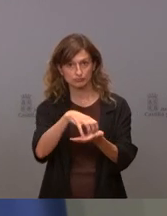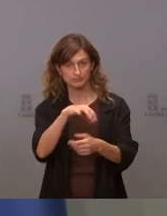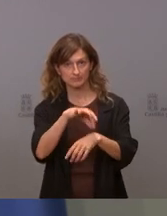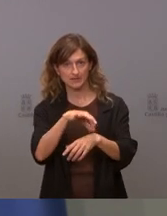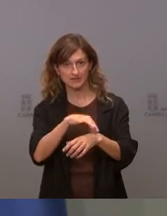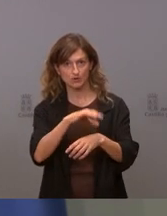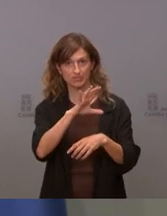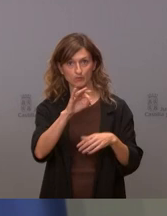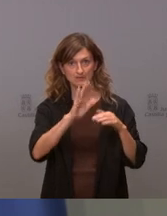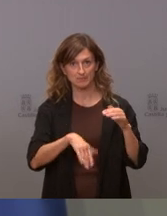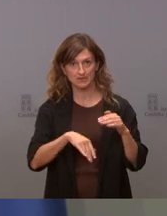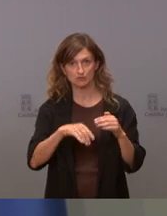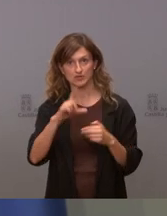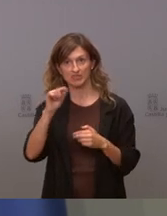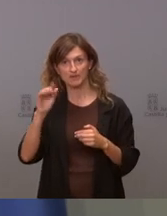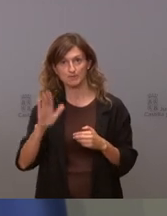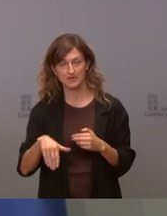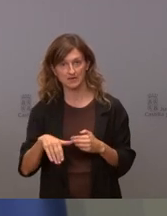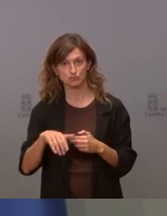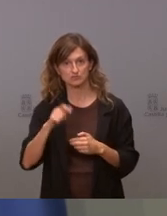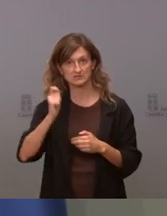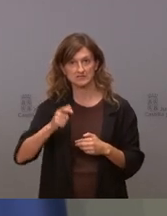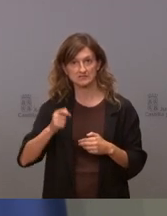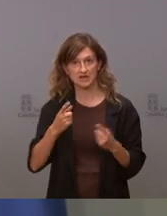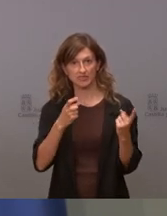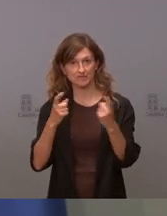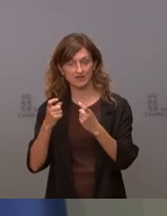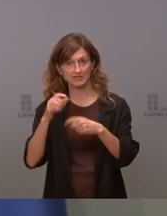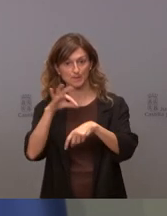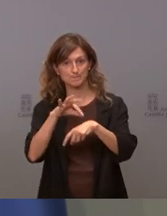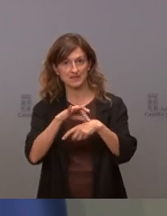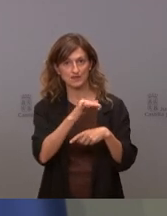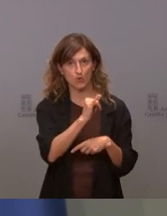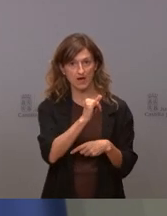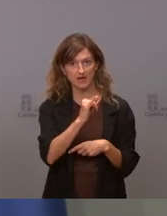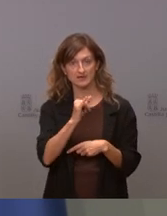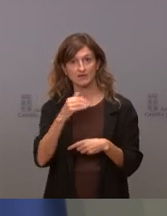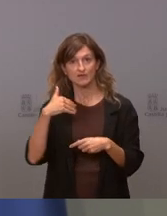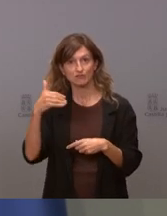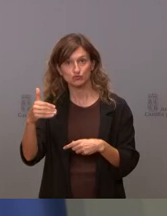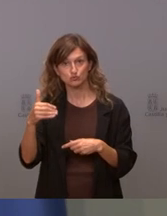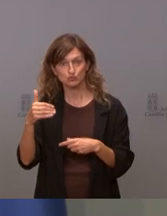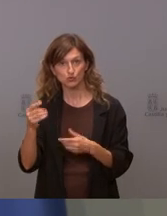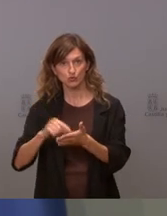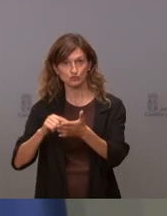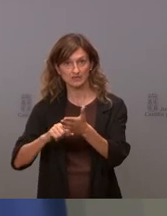de 50 de menos de 100 la frecuentación necesaria los facultativos que tenemos los que vamos a tener previsiblemente